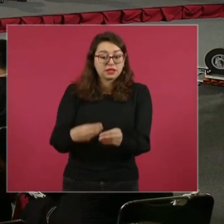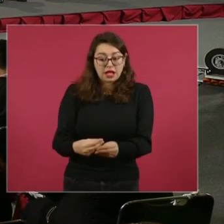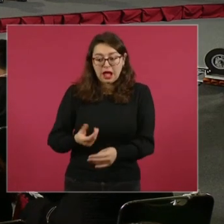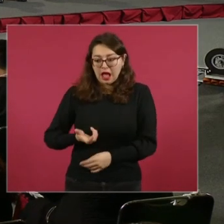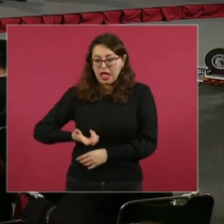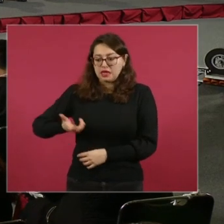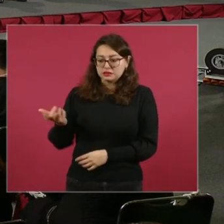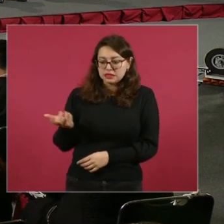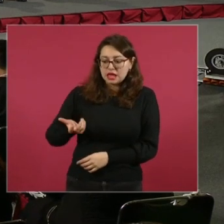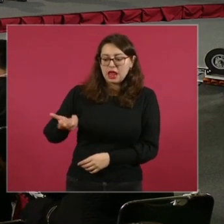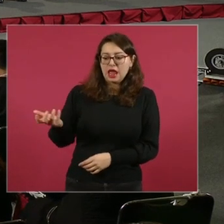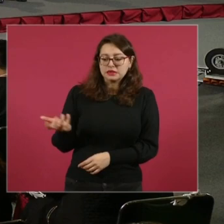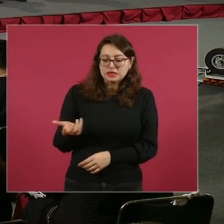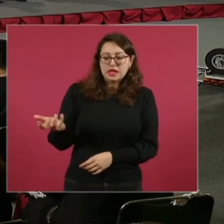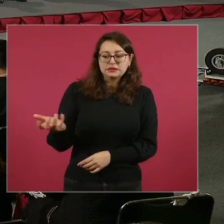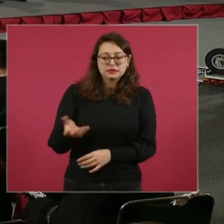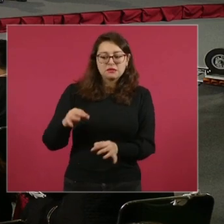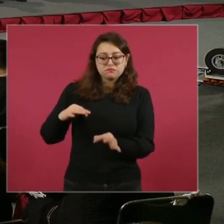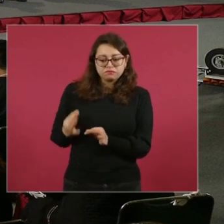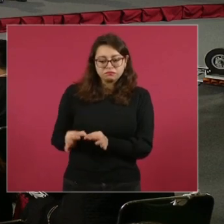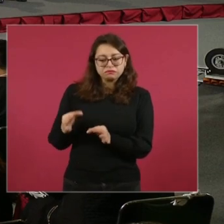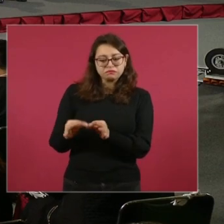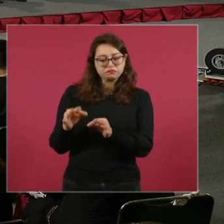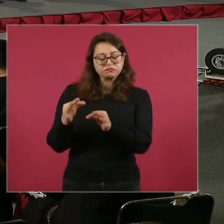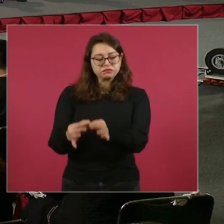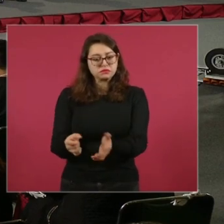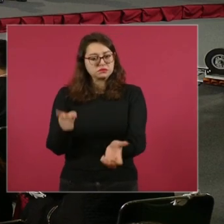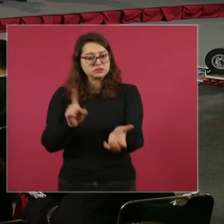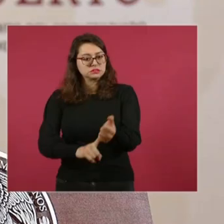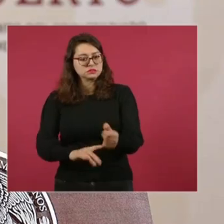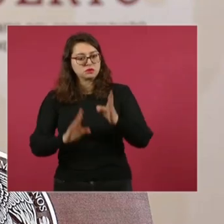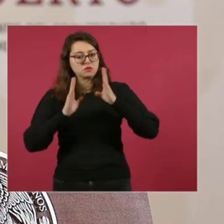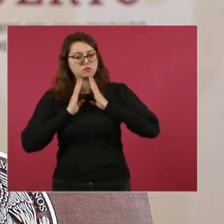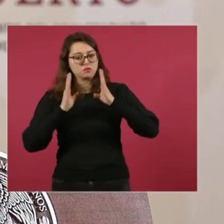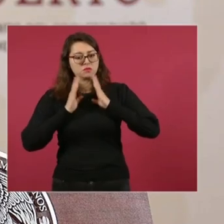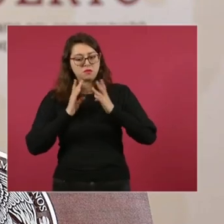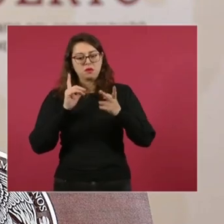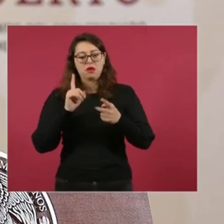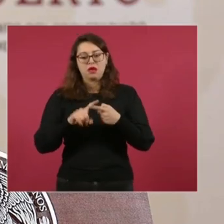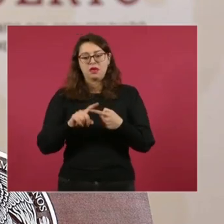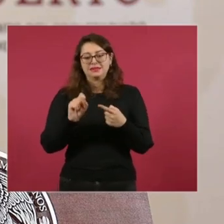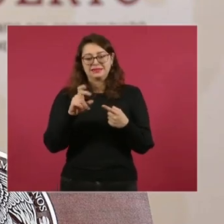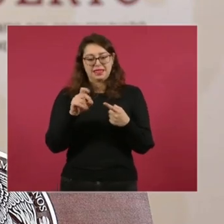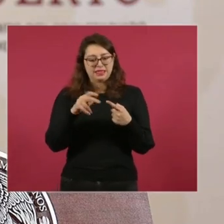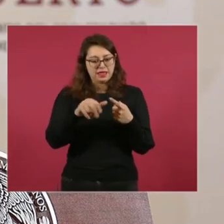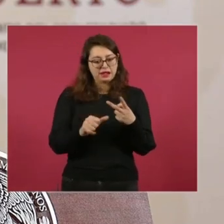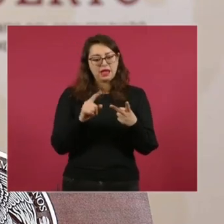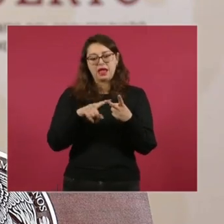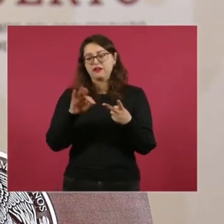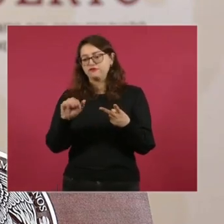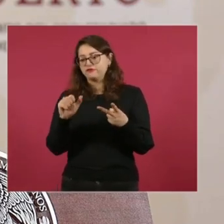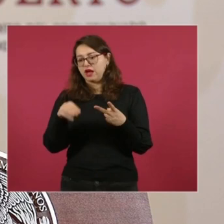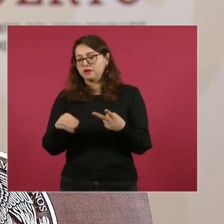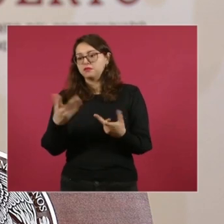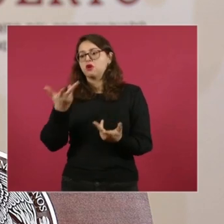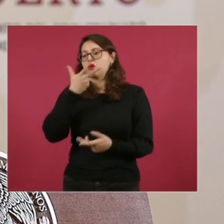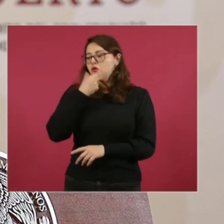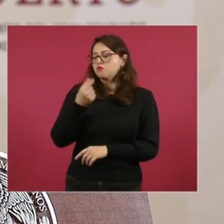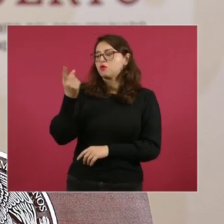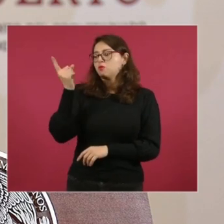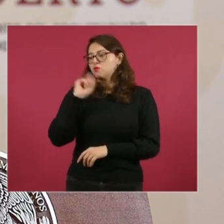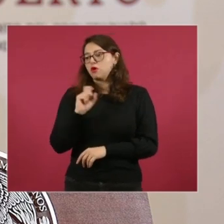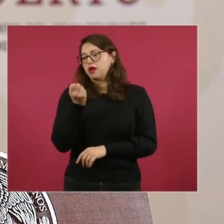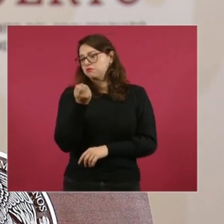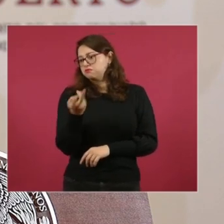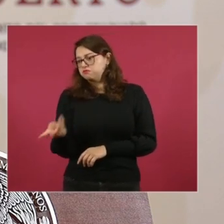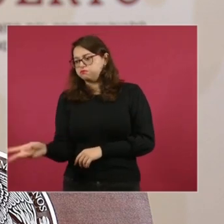nuestro personal, hombres y mujeres del Ejército y Fuerza Aérea han colaborado con